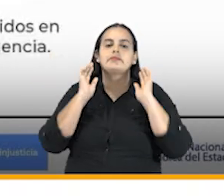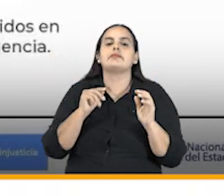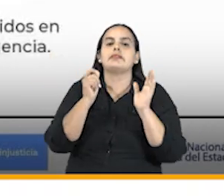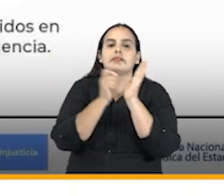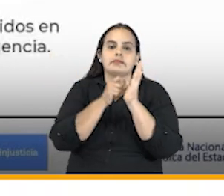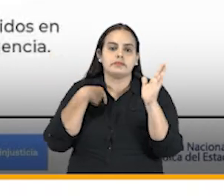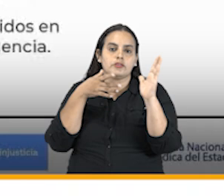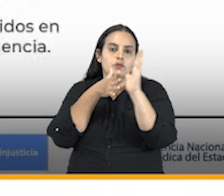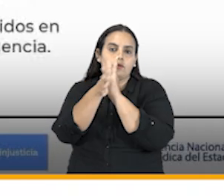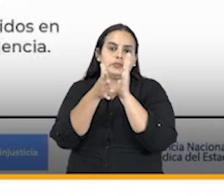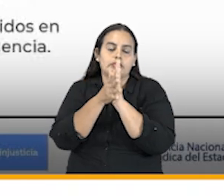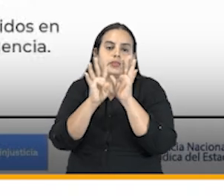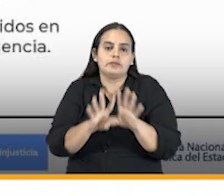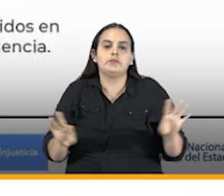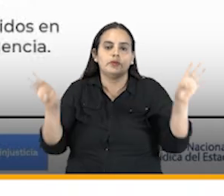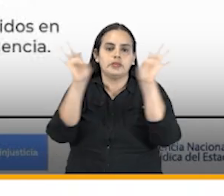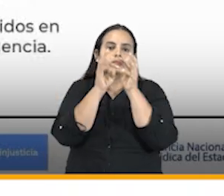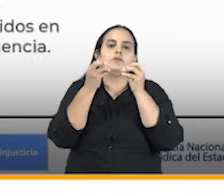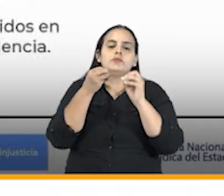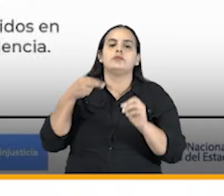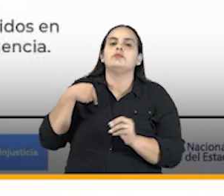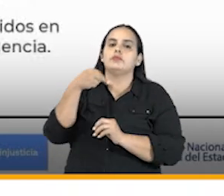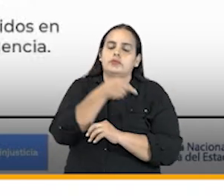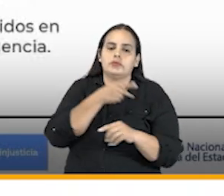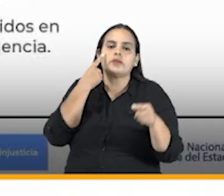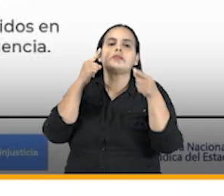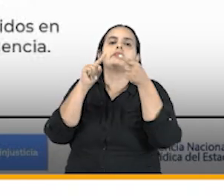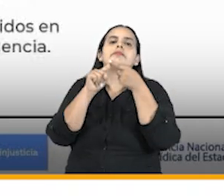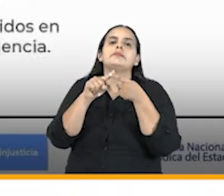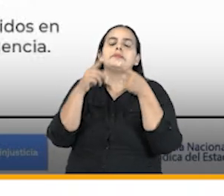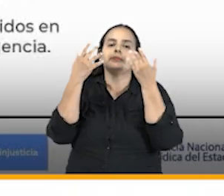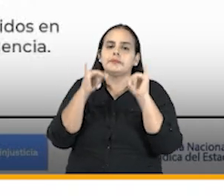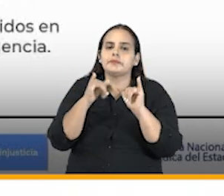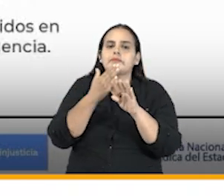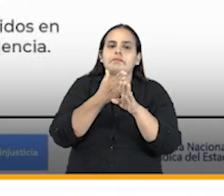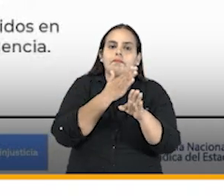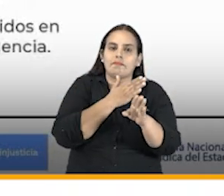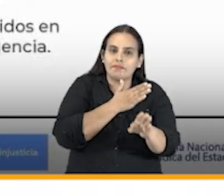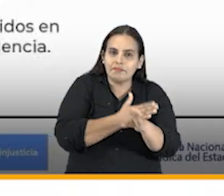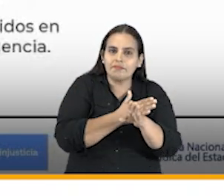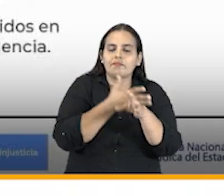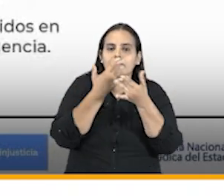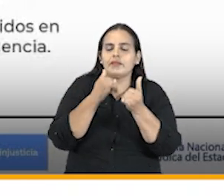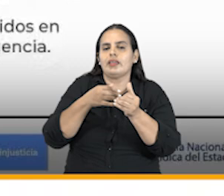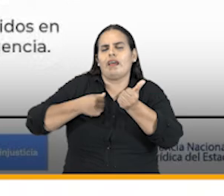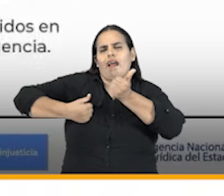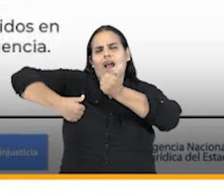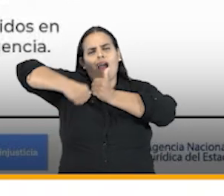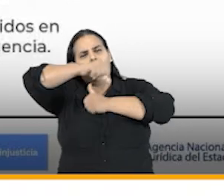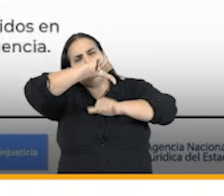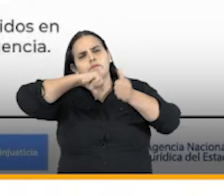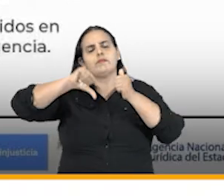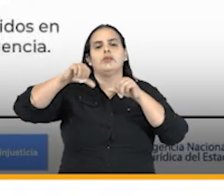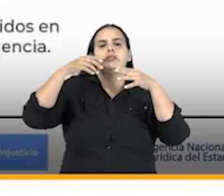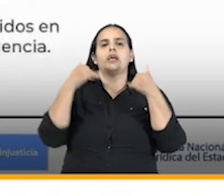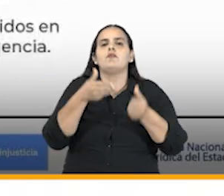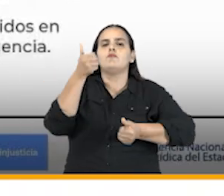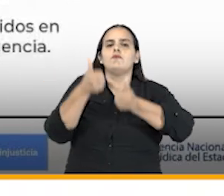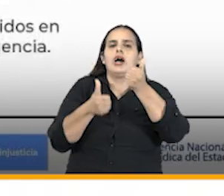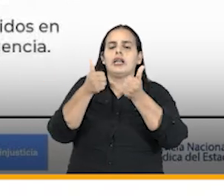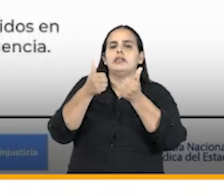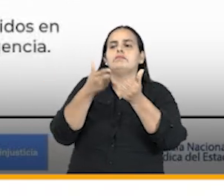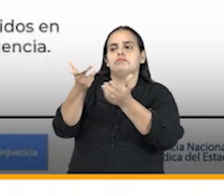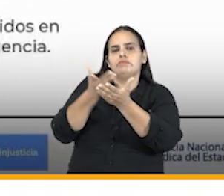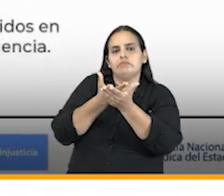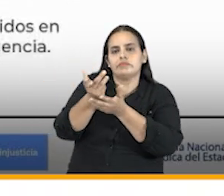un comentario muy importante nosotros logramos revertir o darle un giro un vuelco total a los resultados